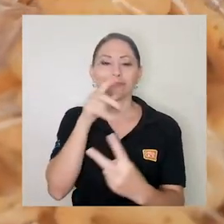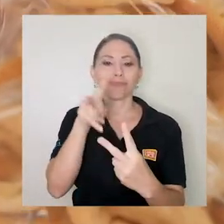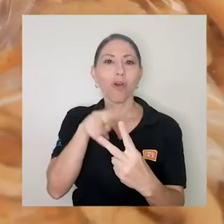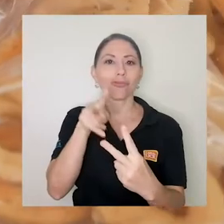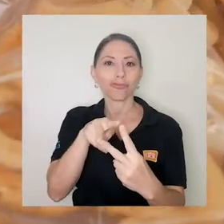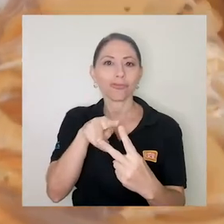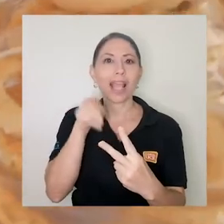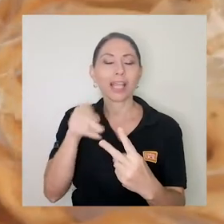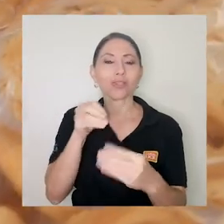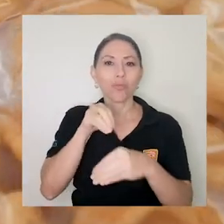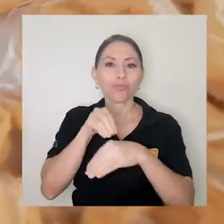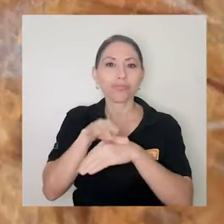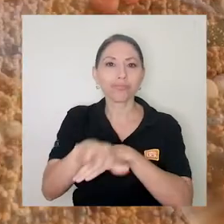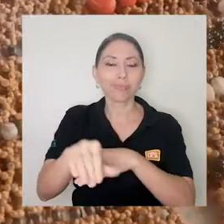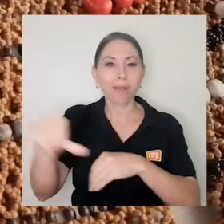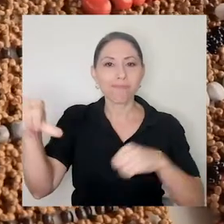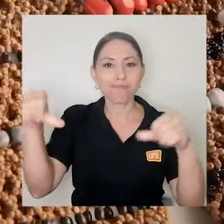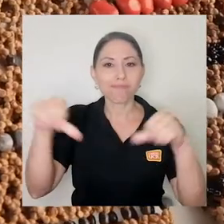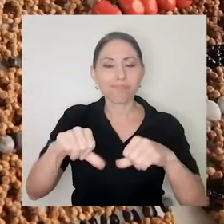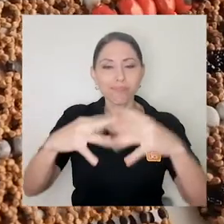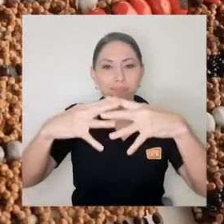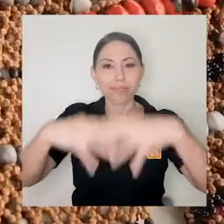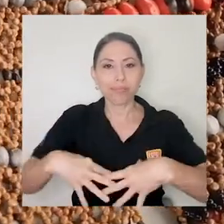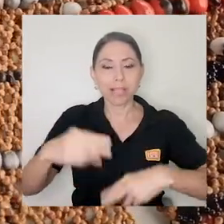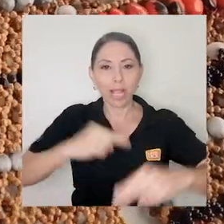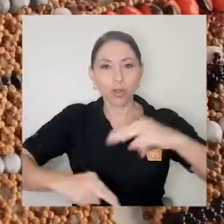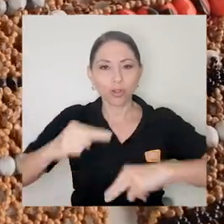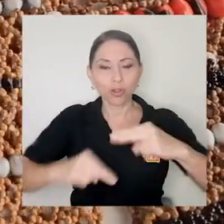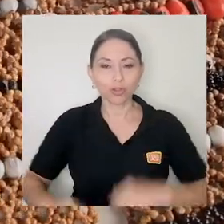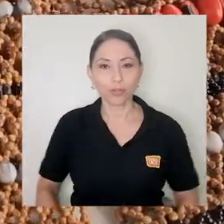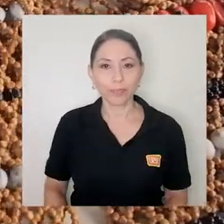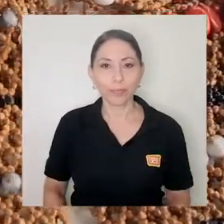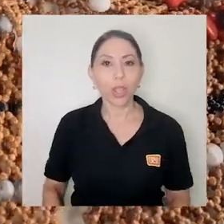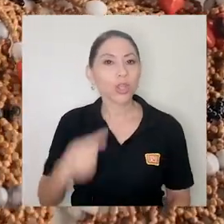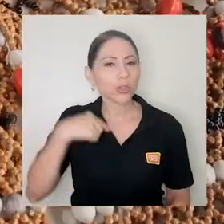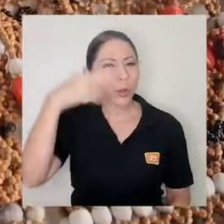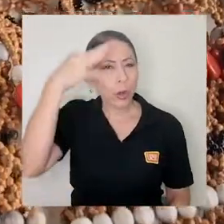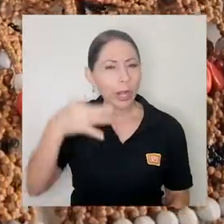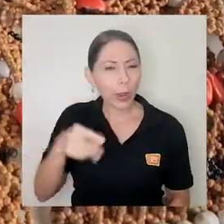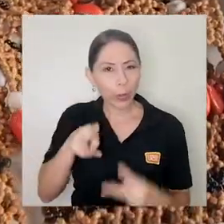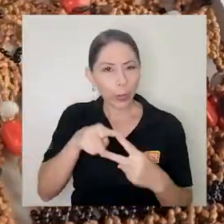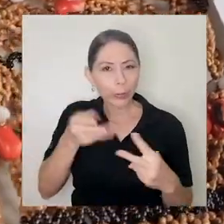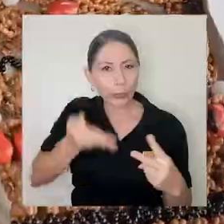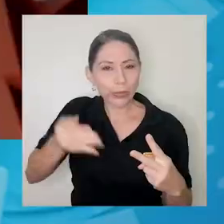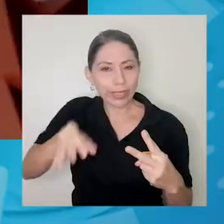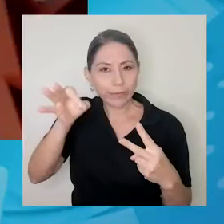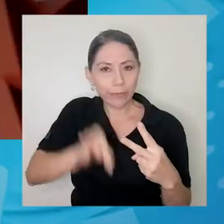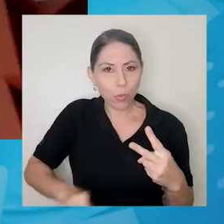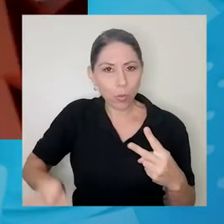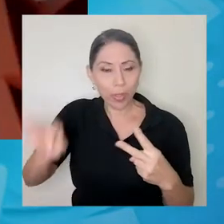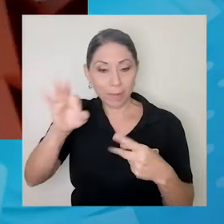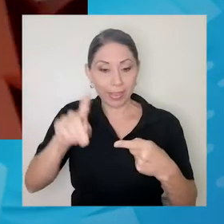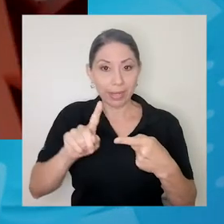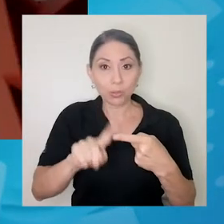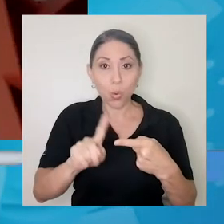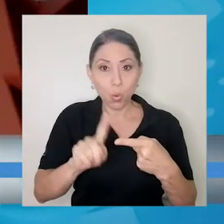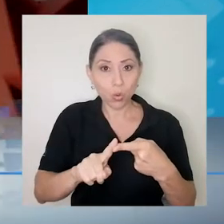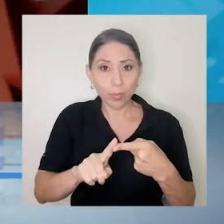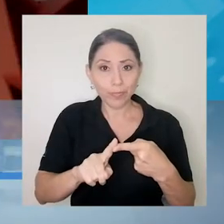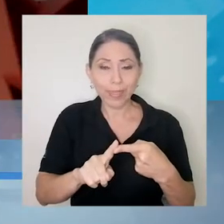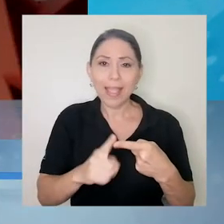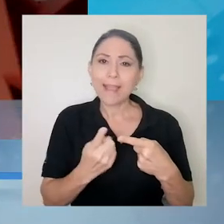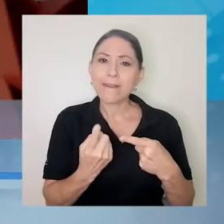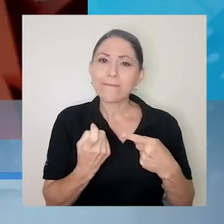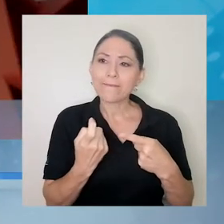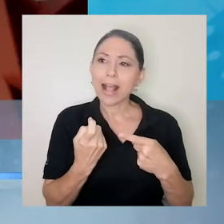influyen en el fracaso de los negocios. Dos factores que creo yo fundamentales. Uno, la falta de